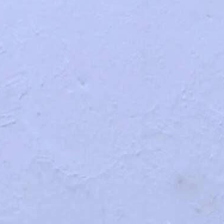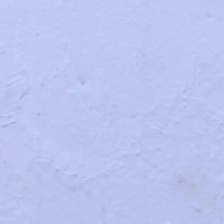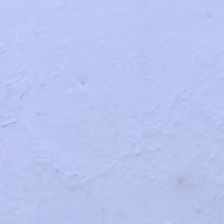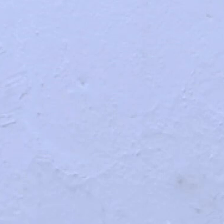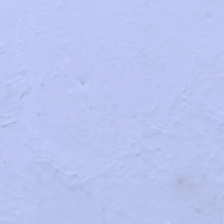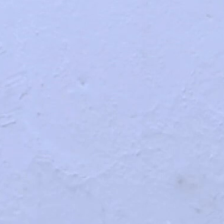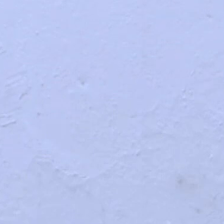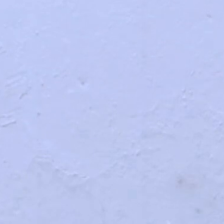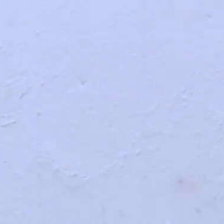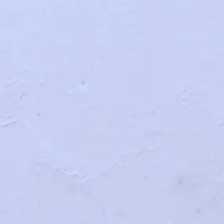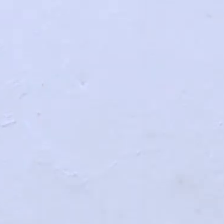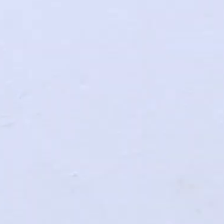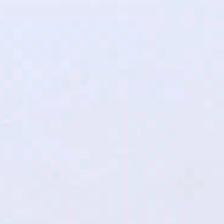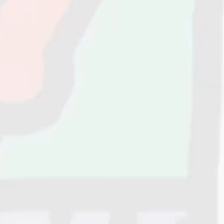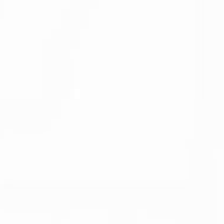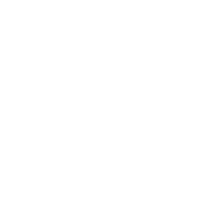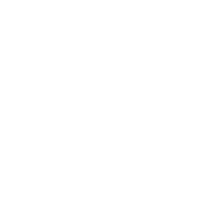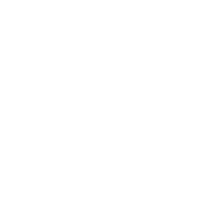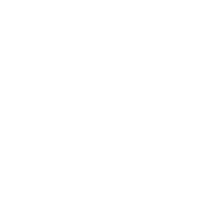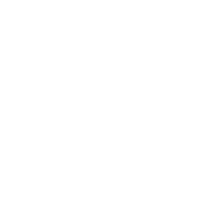se me gusta mucho.